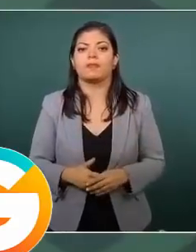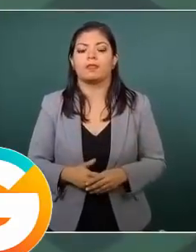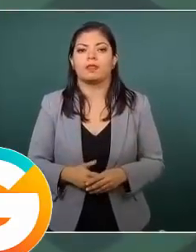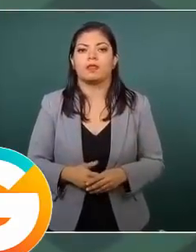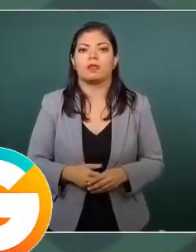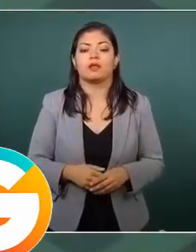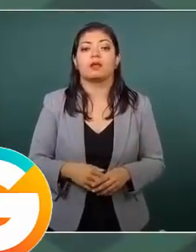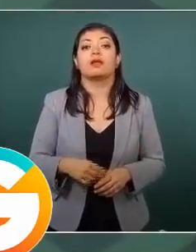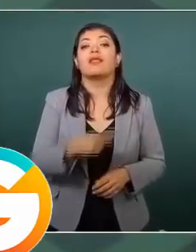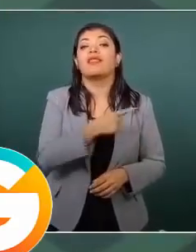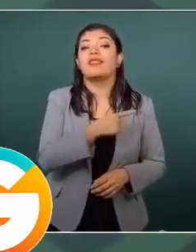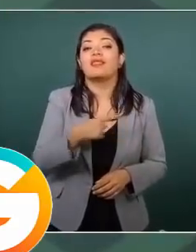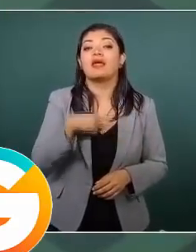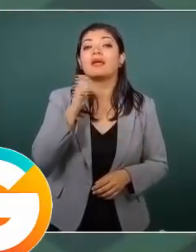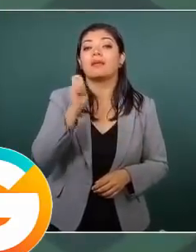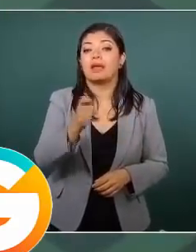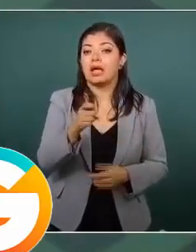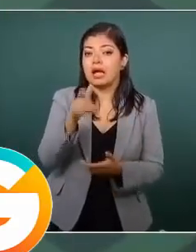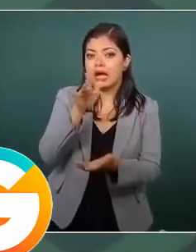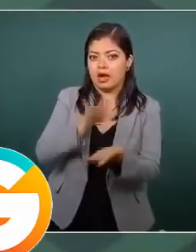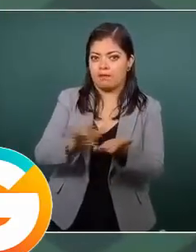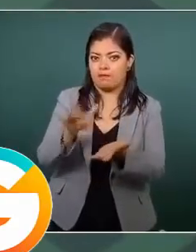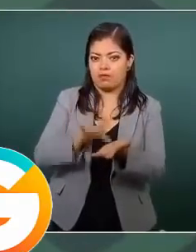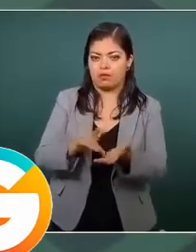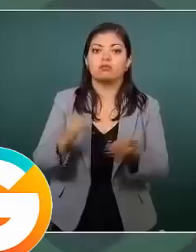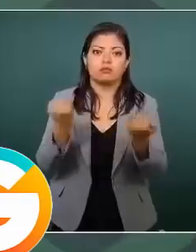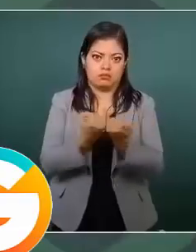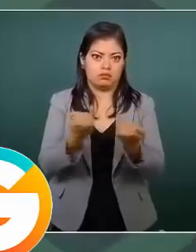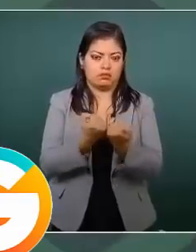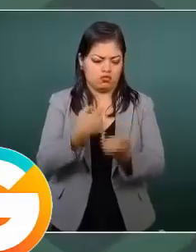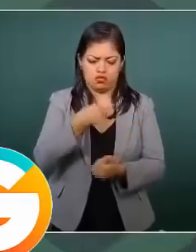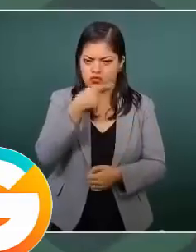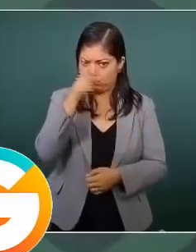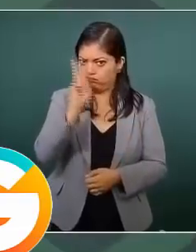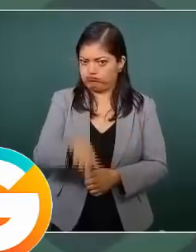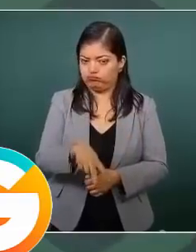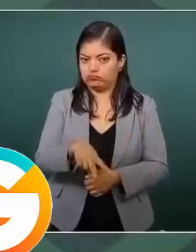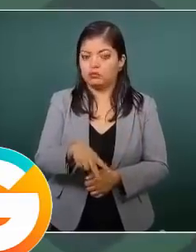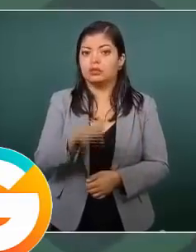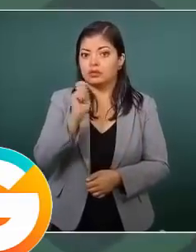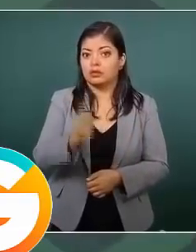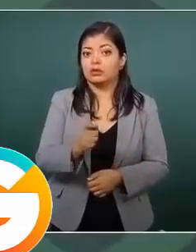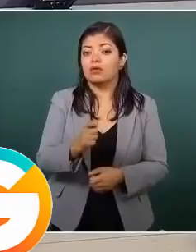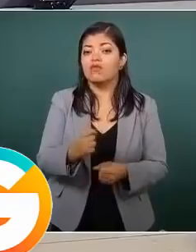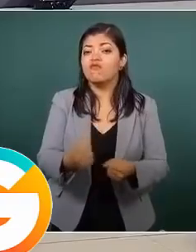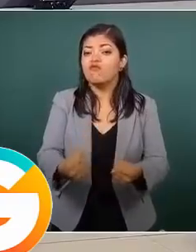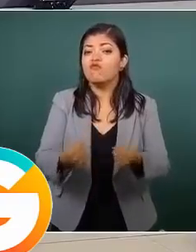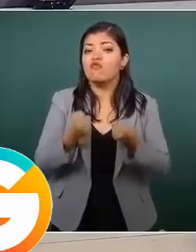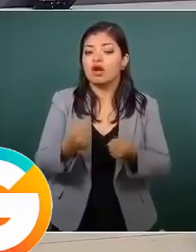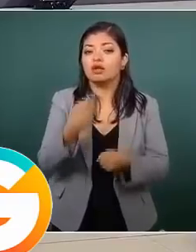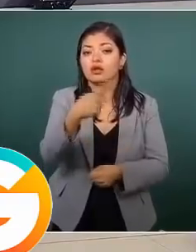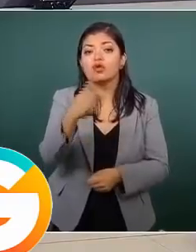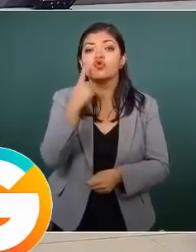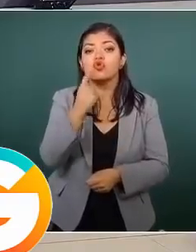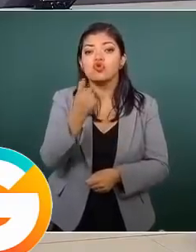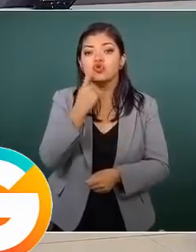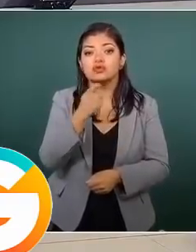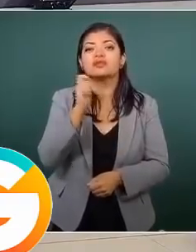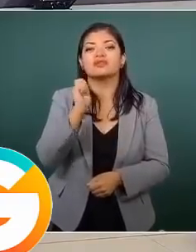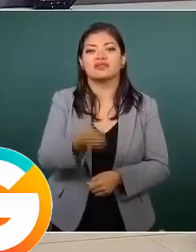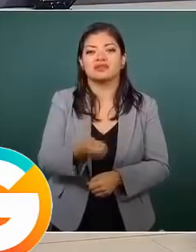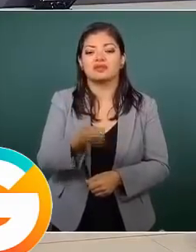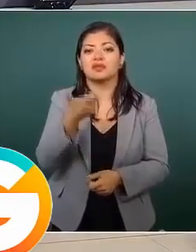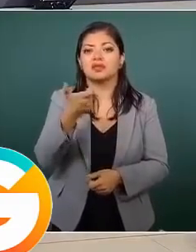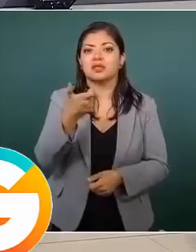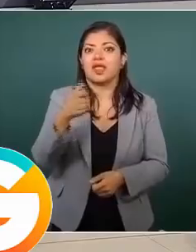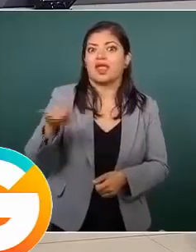Debemos respaldar, y por supuesto lo digo de convicción, debemos respaldar con firmeza su lucha por acabar con los intereses